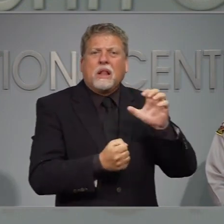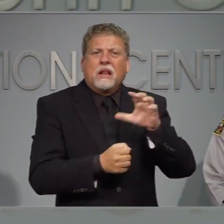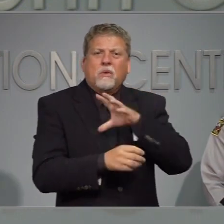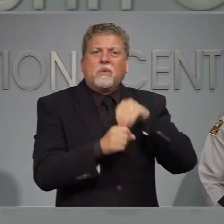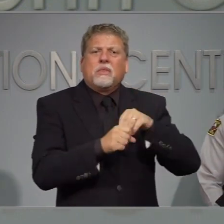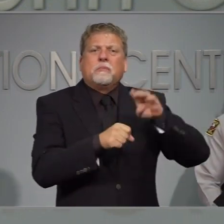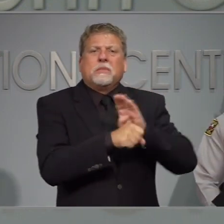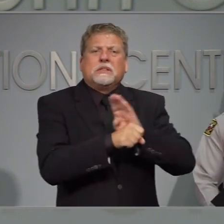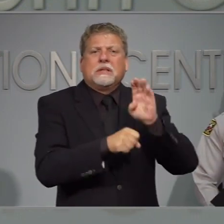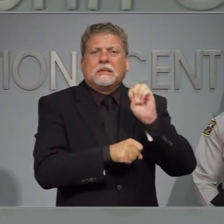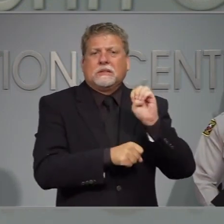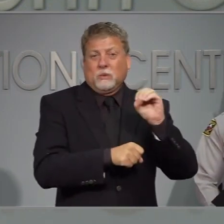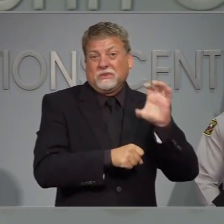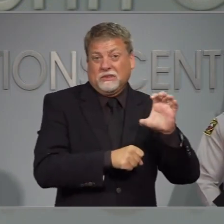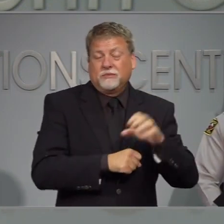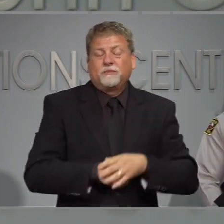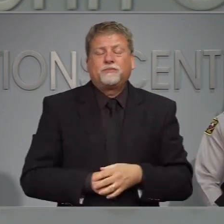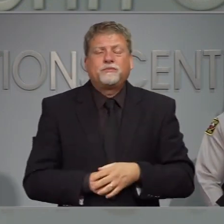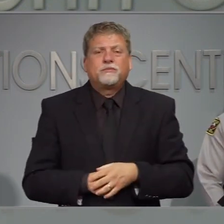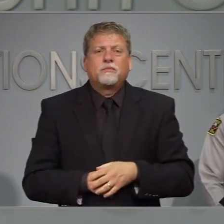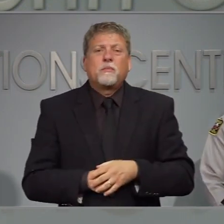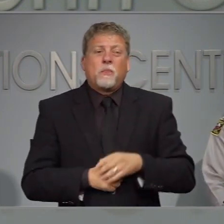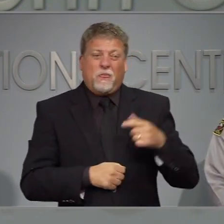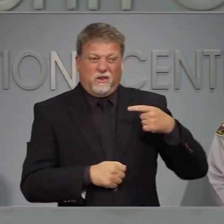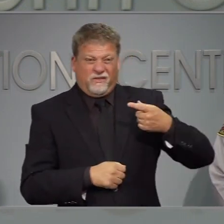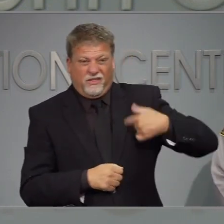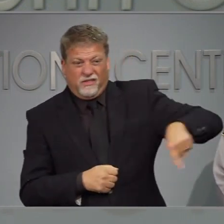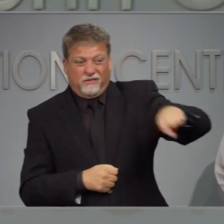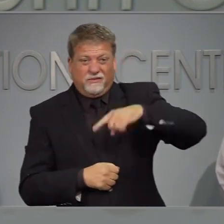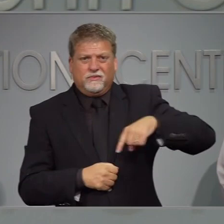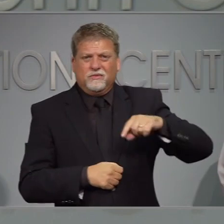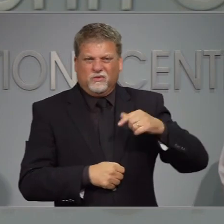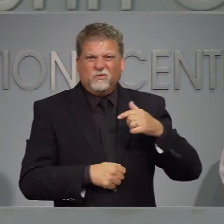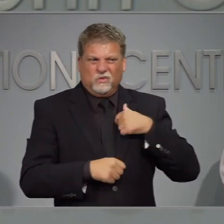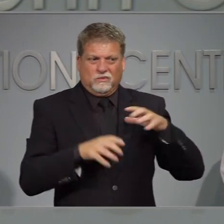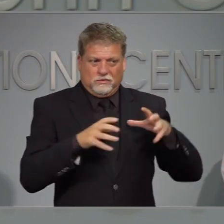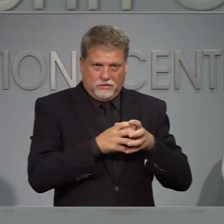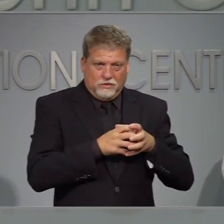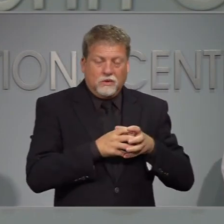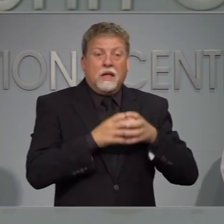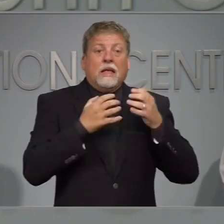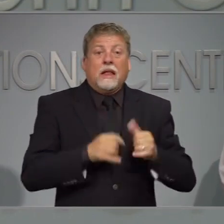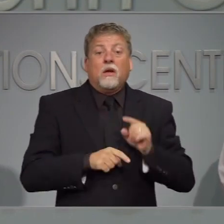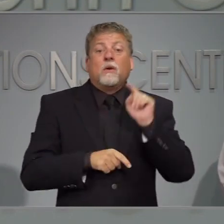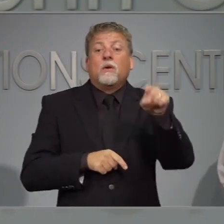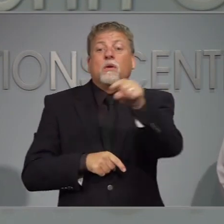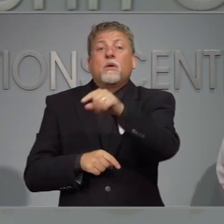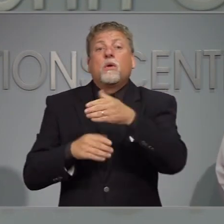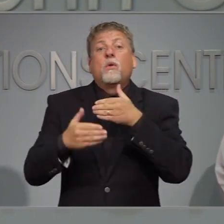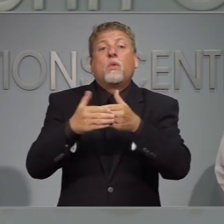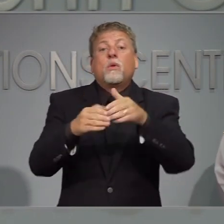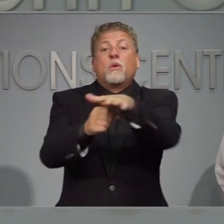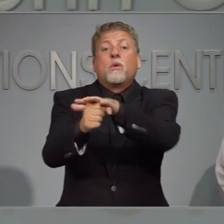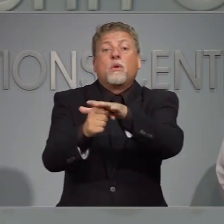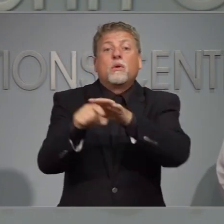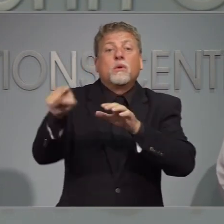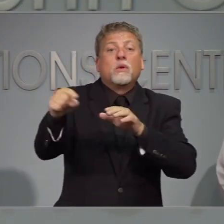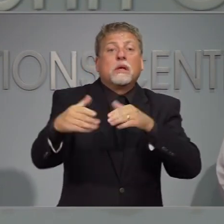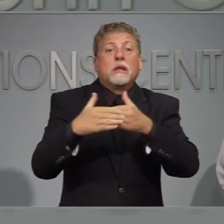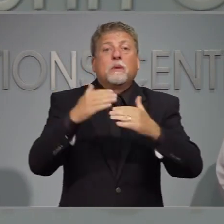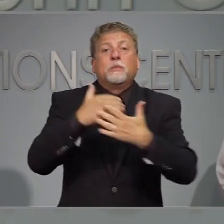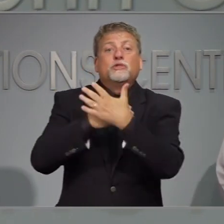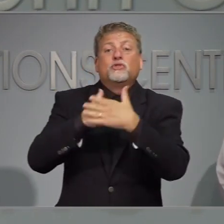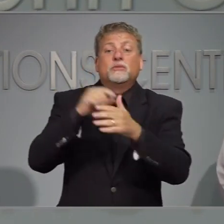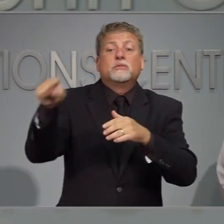negocios del sector privado de North Carolina business y o si estamos coordinando muy de cerca con nuestros